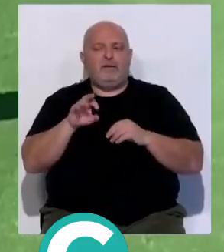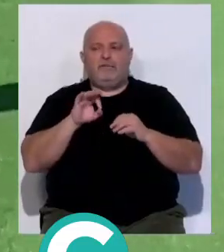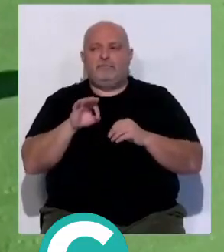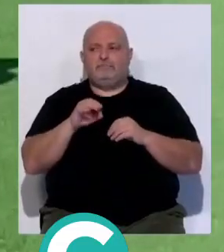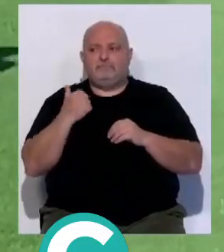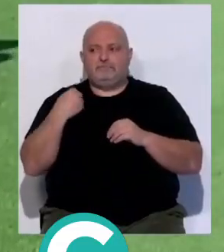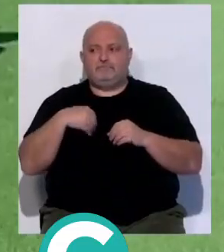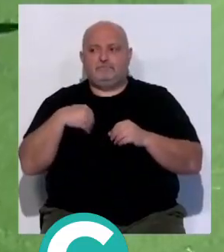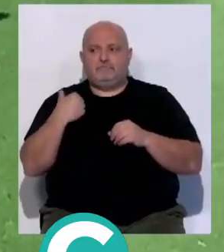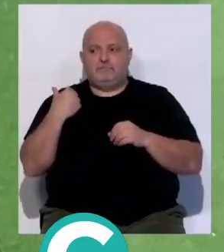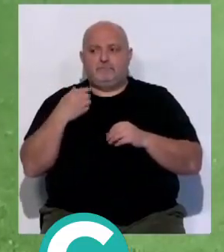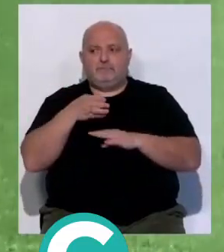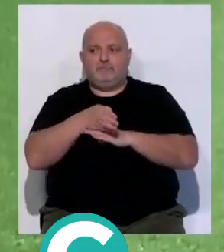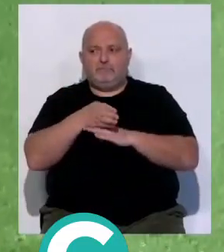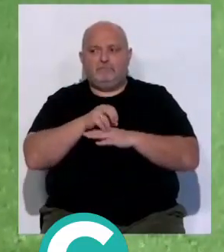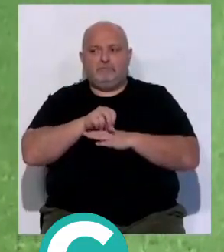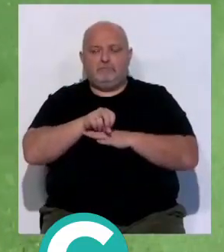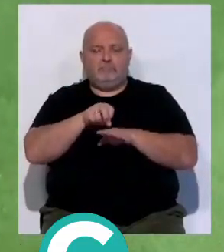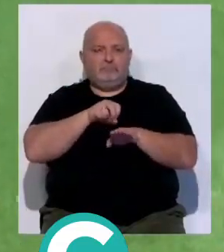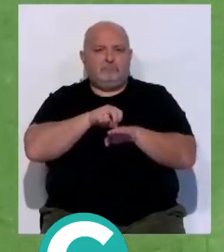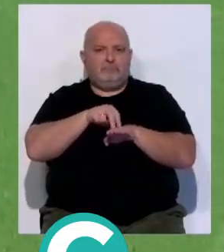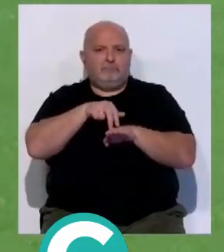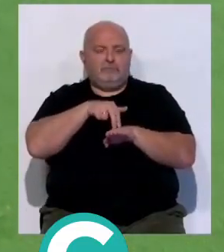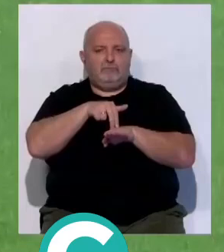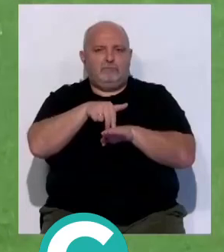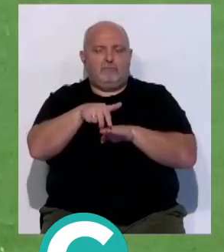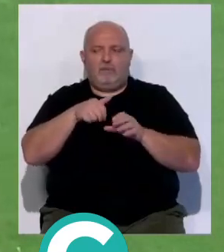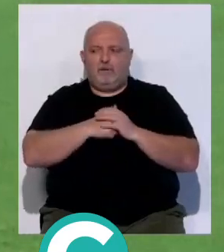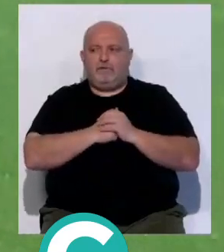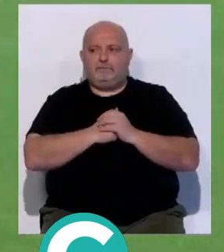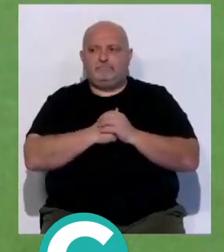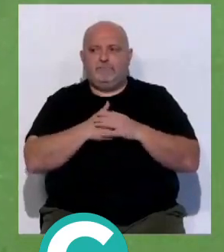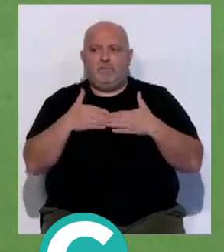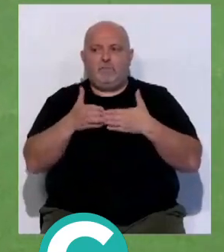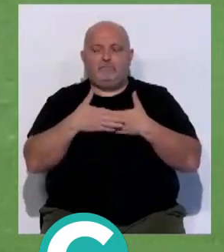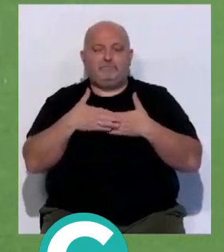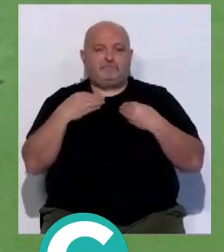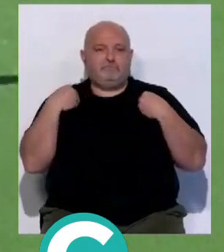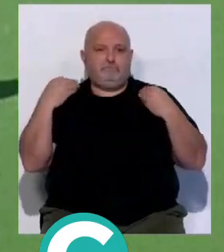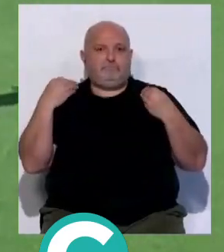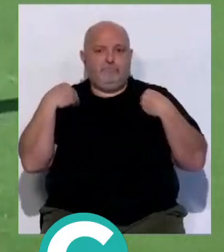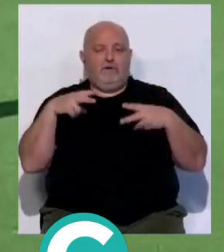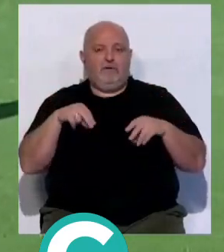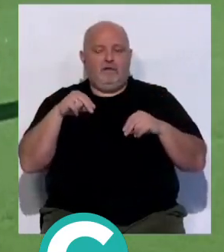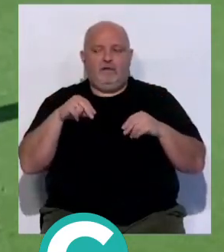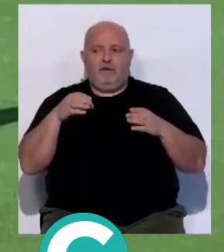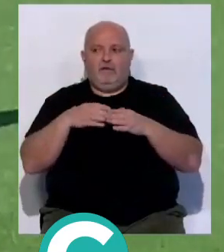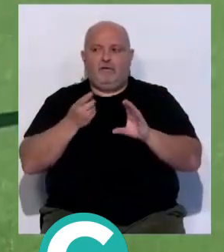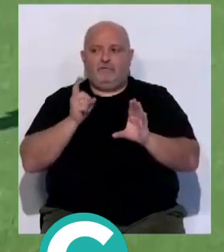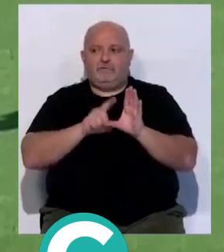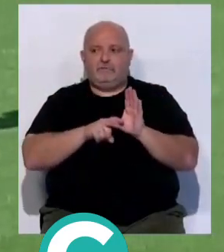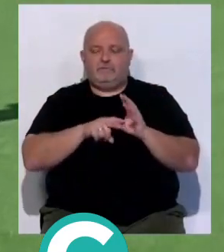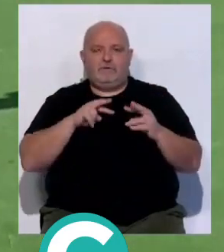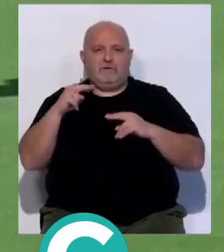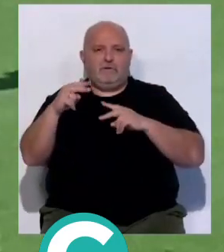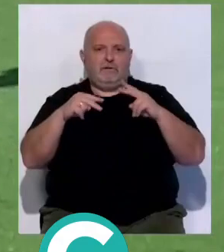haciendo, él sale directamente desde la puerta del gimnasio para incorporarse con todos sus compañeros en